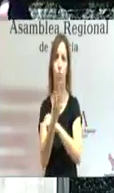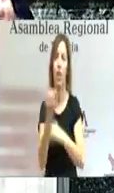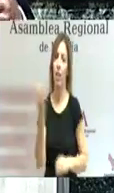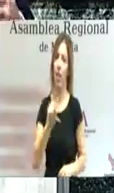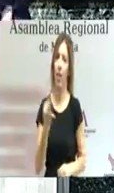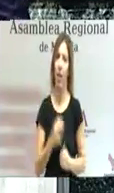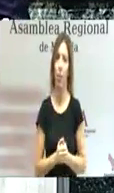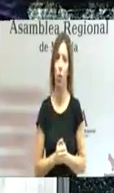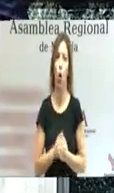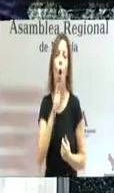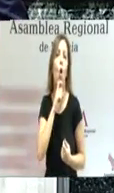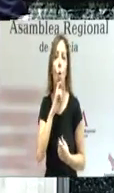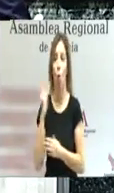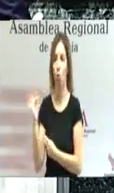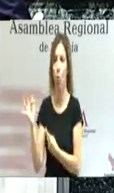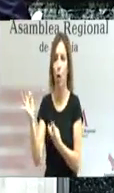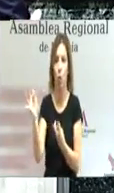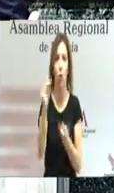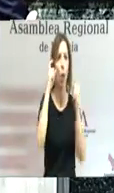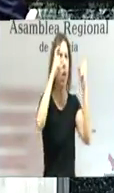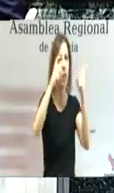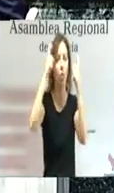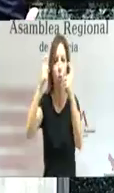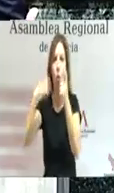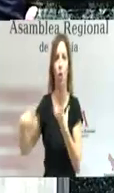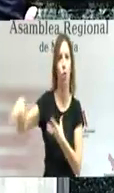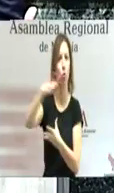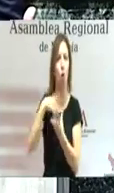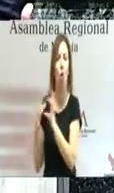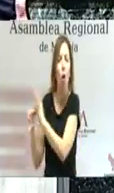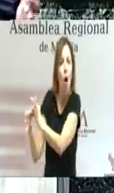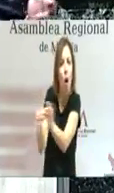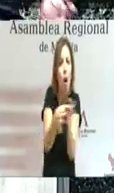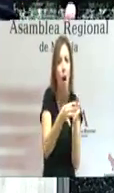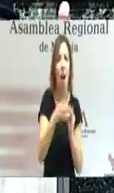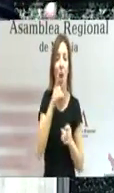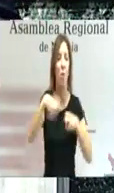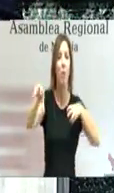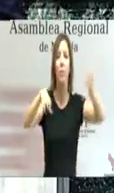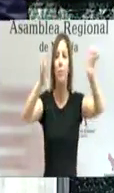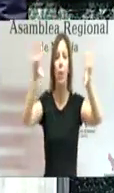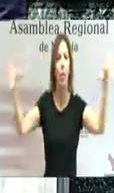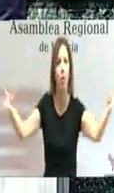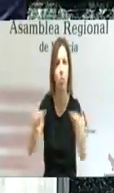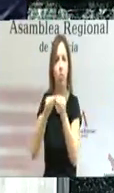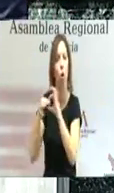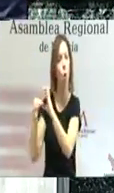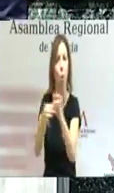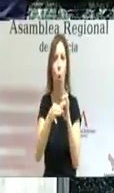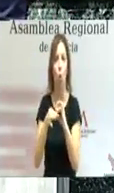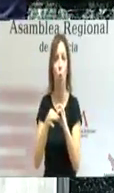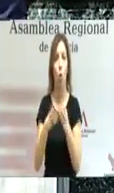los esfuerzos que hoy quizá estén dispersos y con absoluta colaboración con nuestras